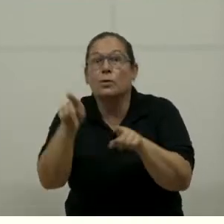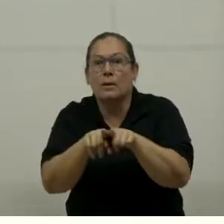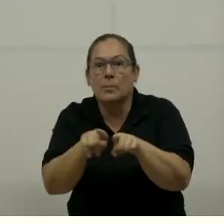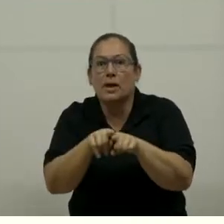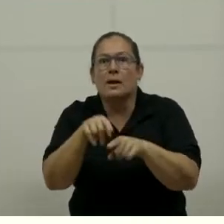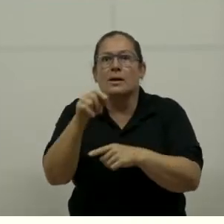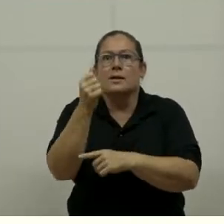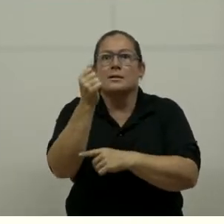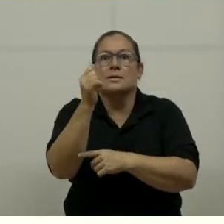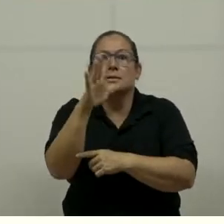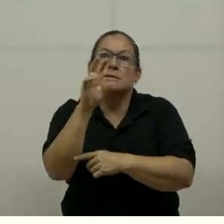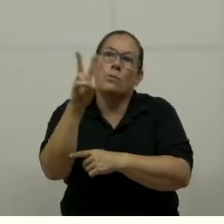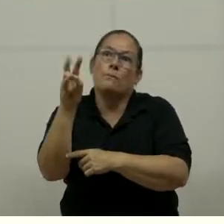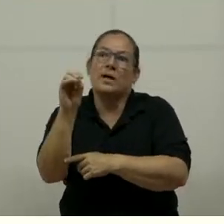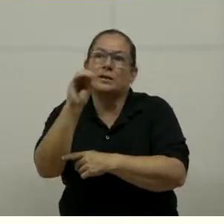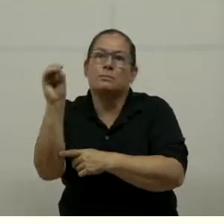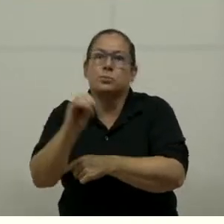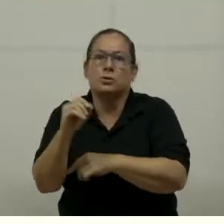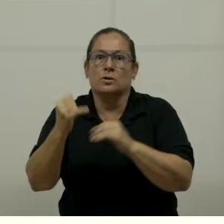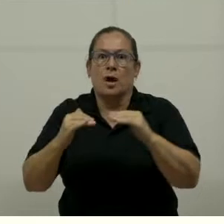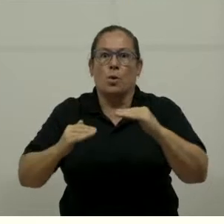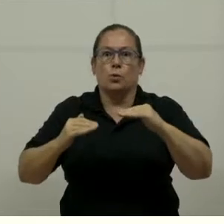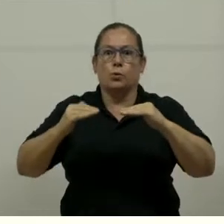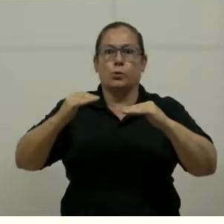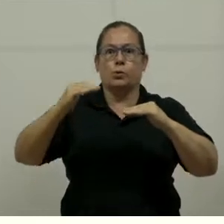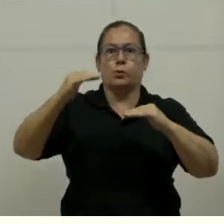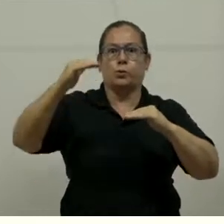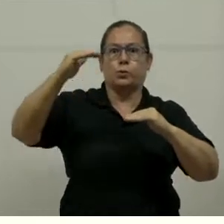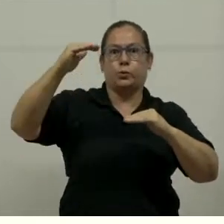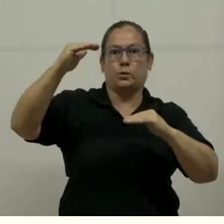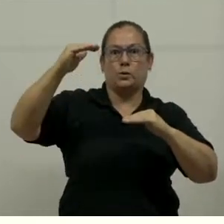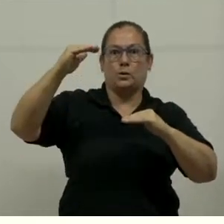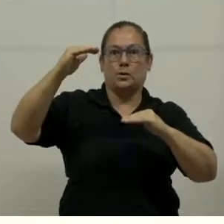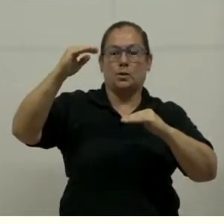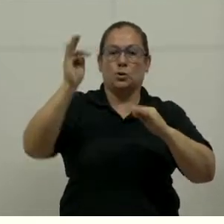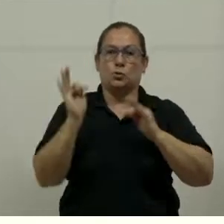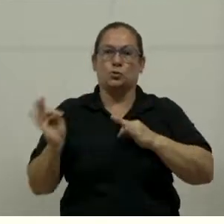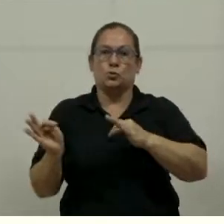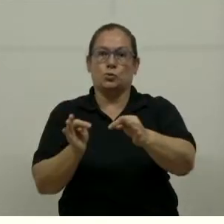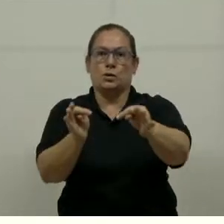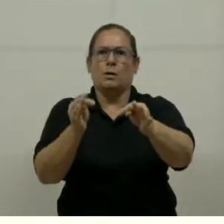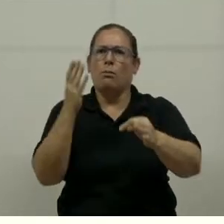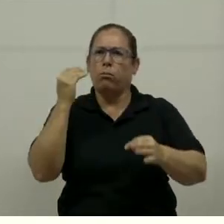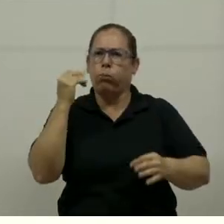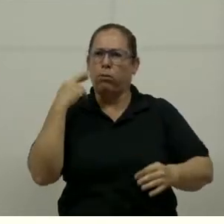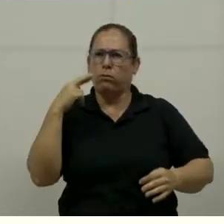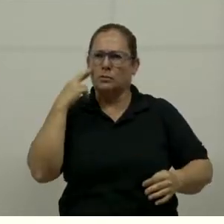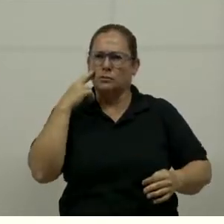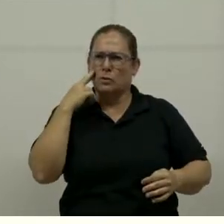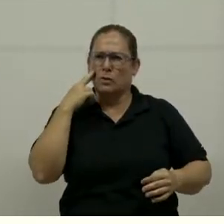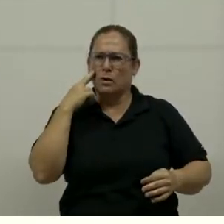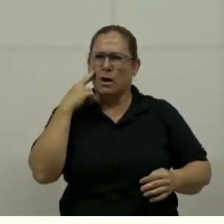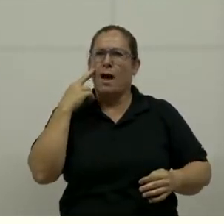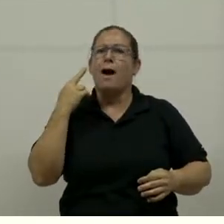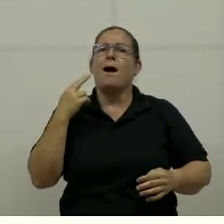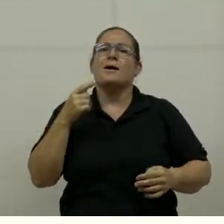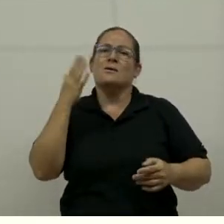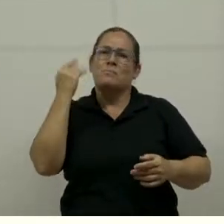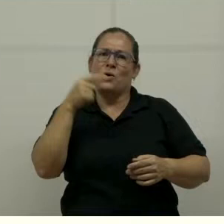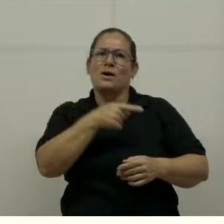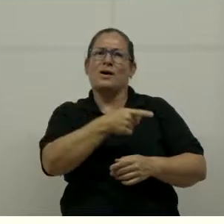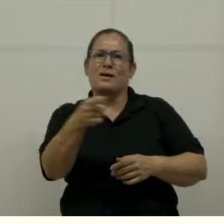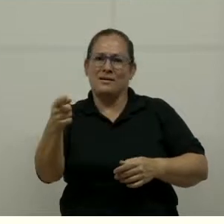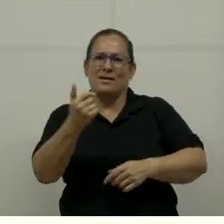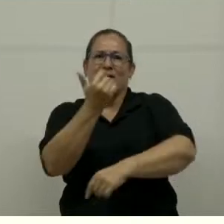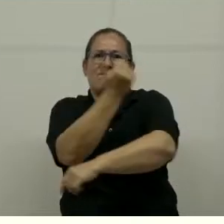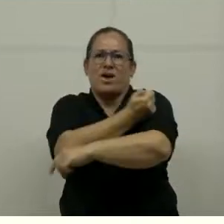de lo que estuvo en el 2019 previo a la pandemia. ¿Por qué? Porque vacunaron a toda la gente del sector. Eso es un